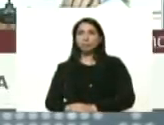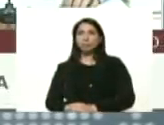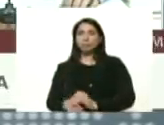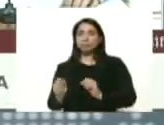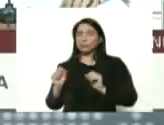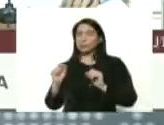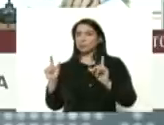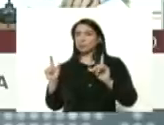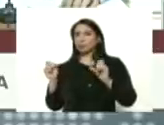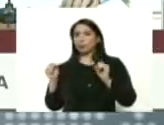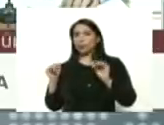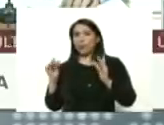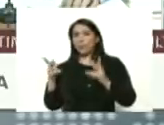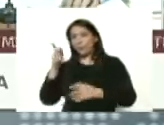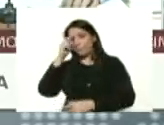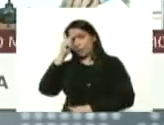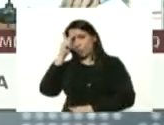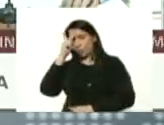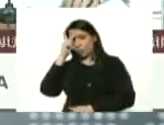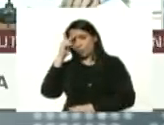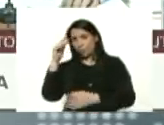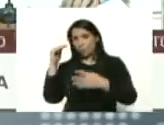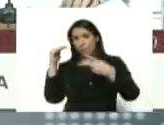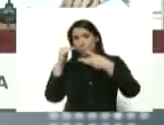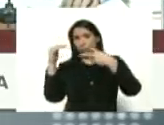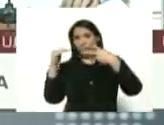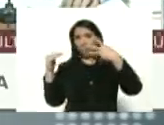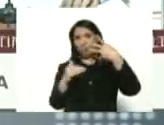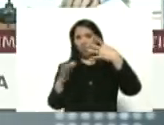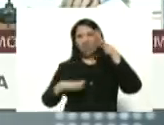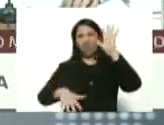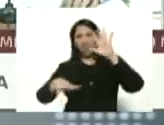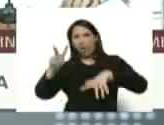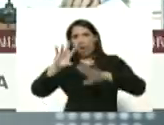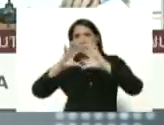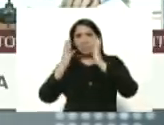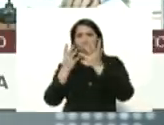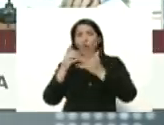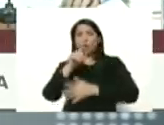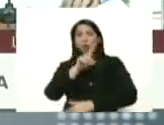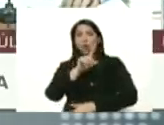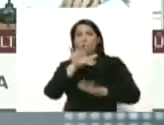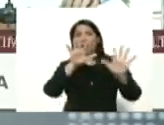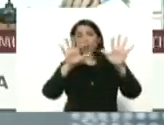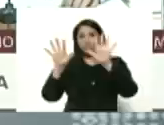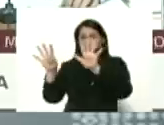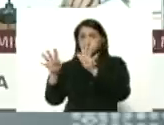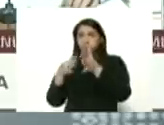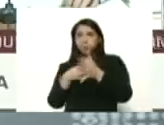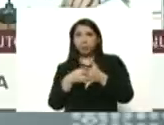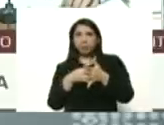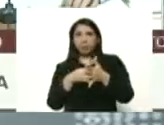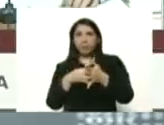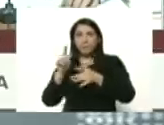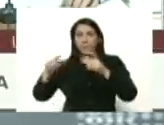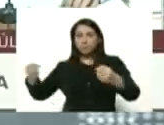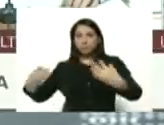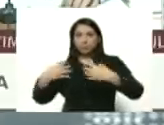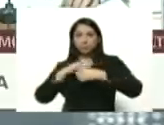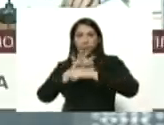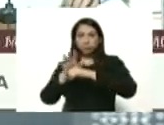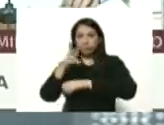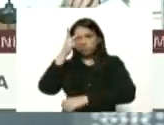impresionante esos números Perú está en el puesto número doce del mundo ciento diecinueve mil casos del Perú